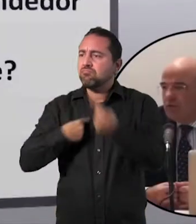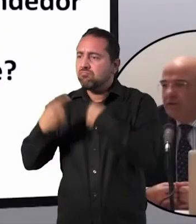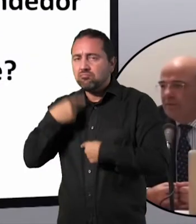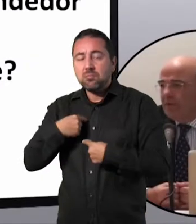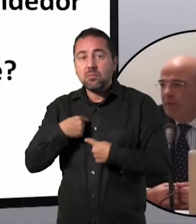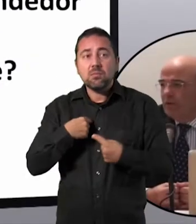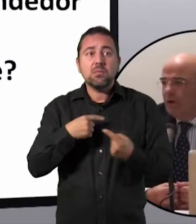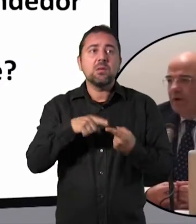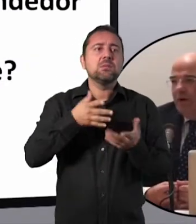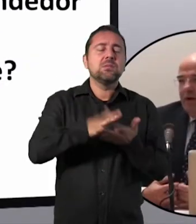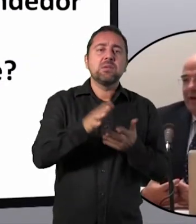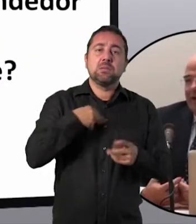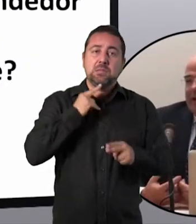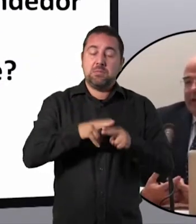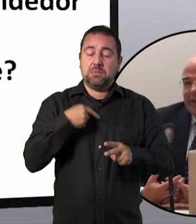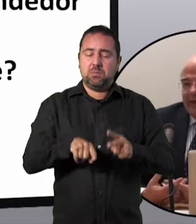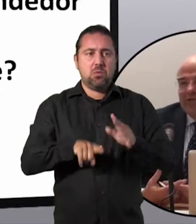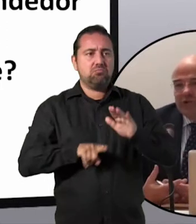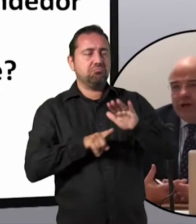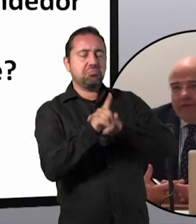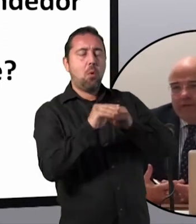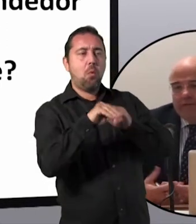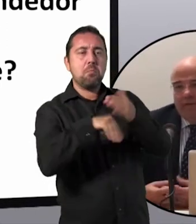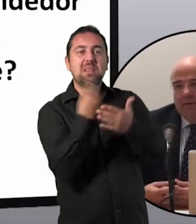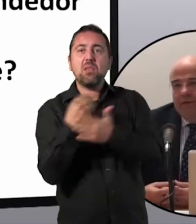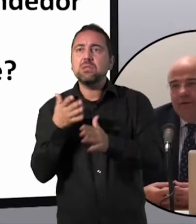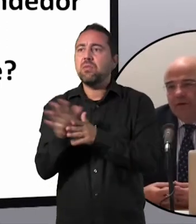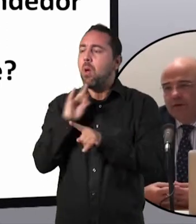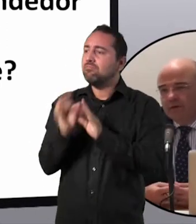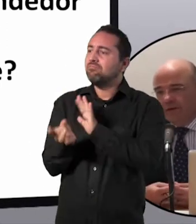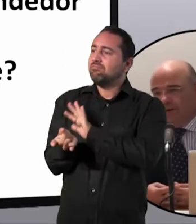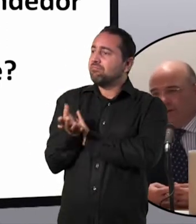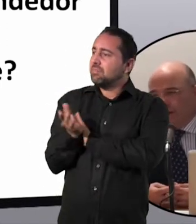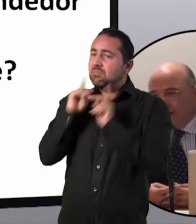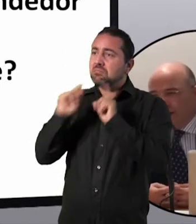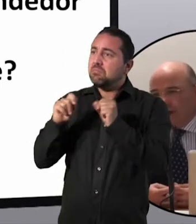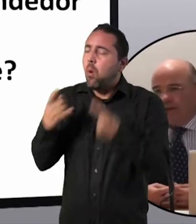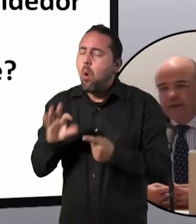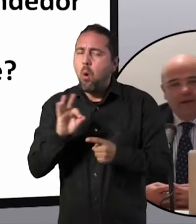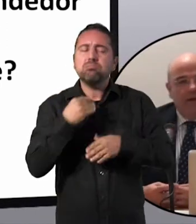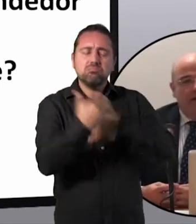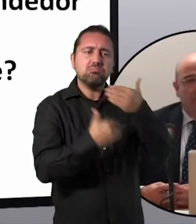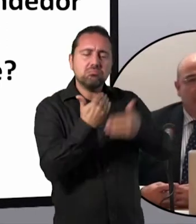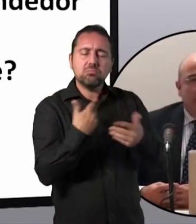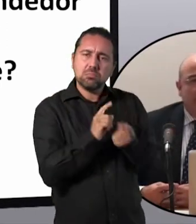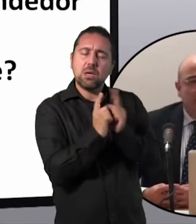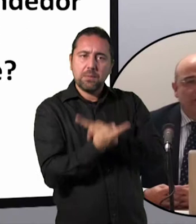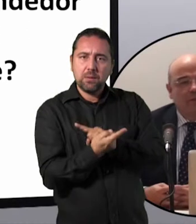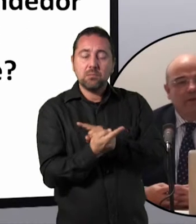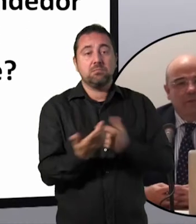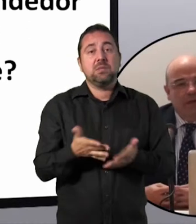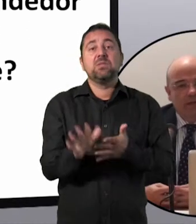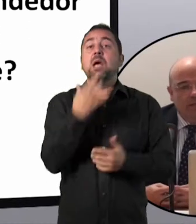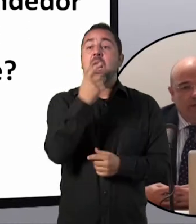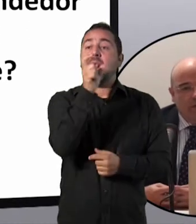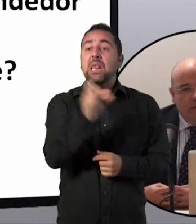¿Qué es el emprendedor? ¿Nace o se hace? Es decir, ¿hay gente que nace